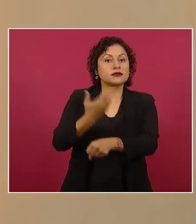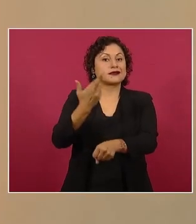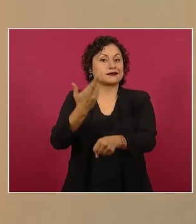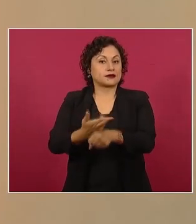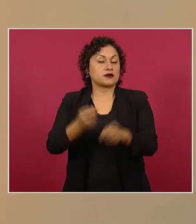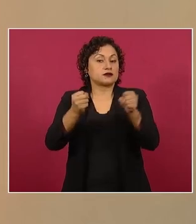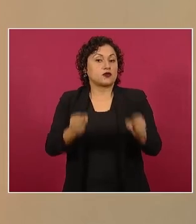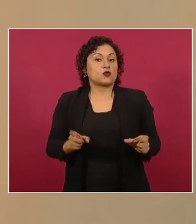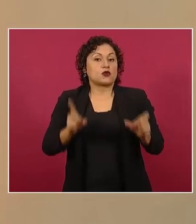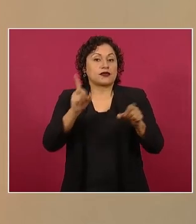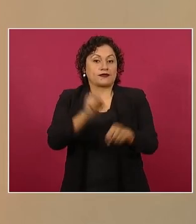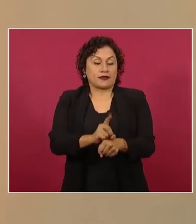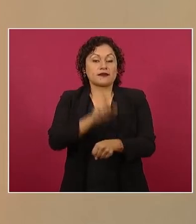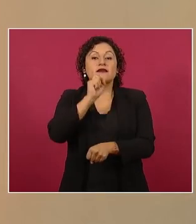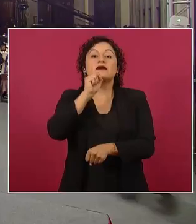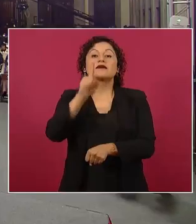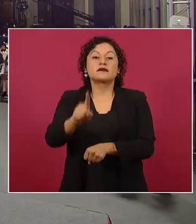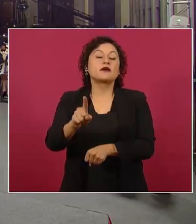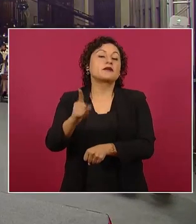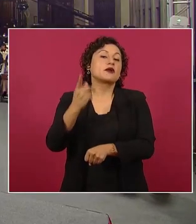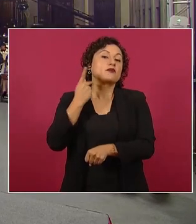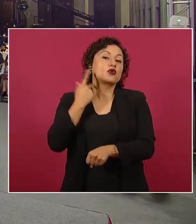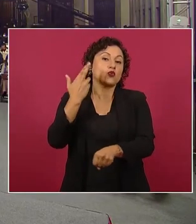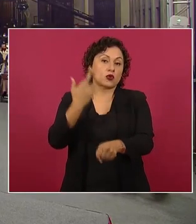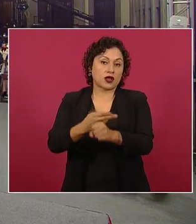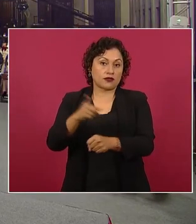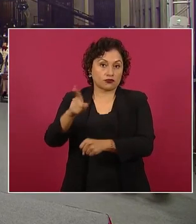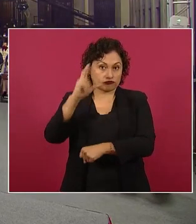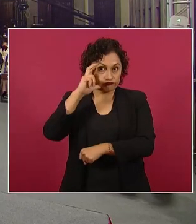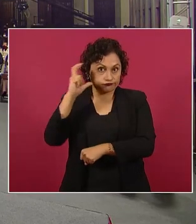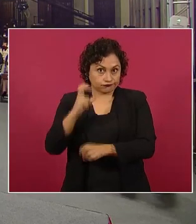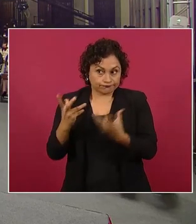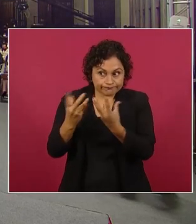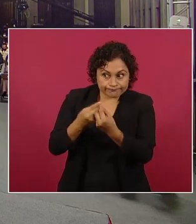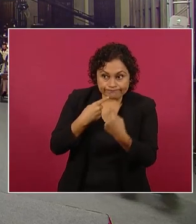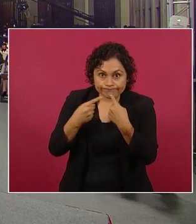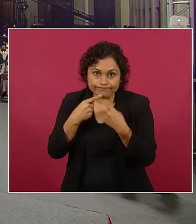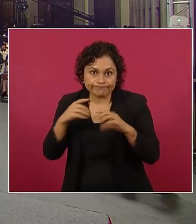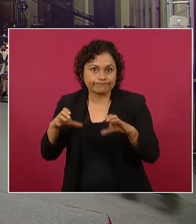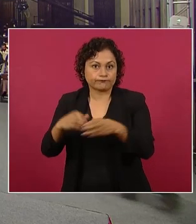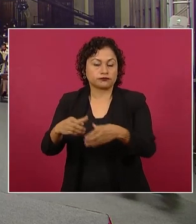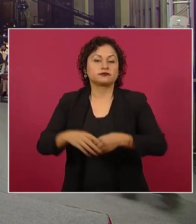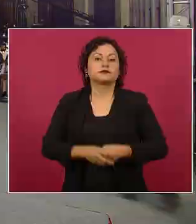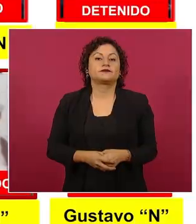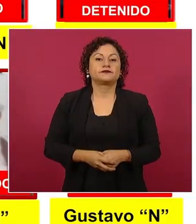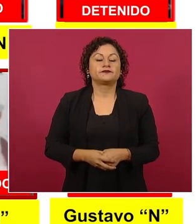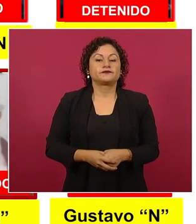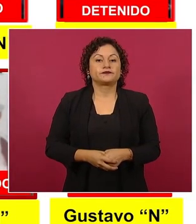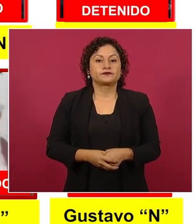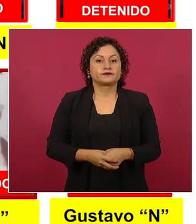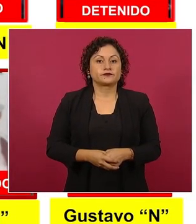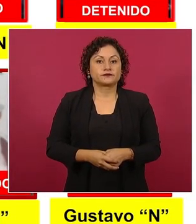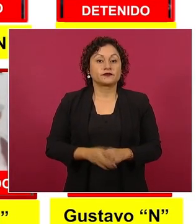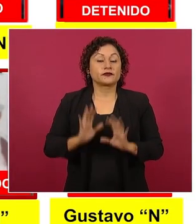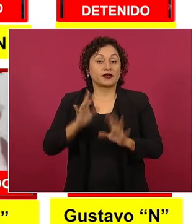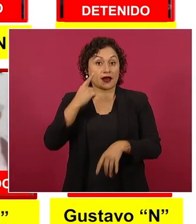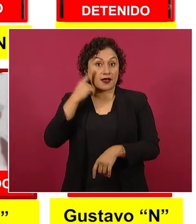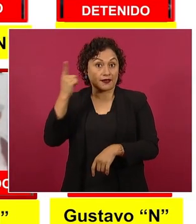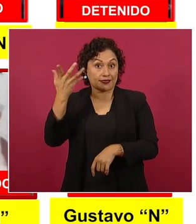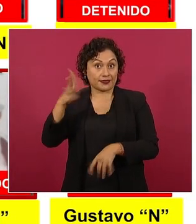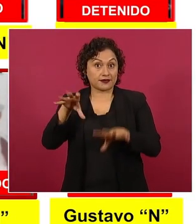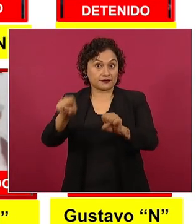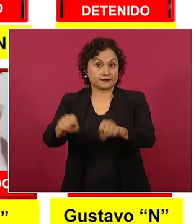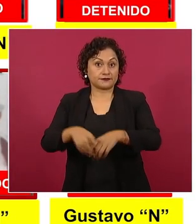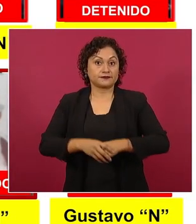de Justicia de Hidalgo. Siguiente, ya hay 10 detenidos por este evento